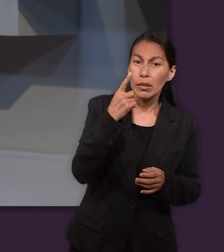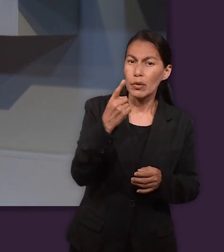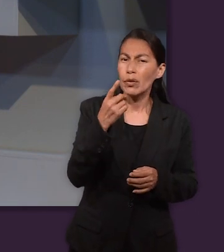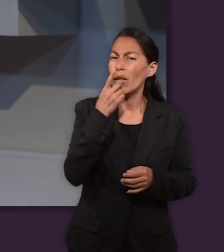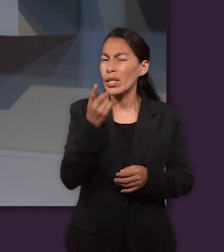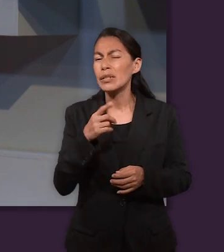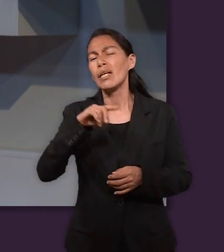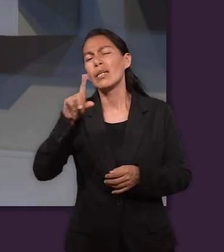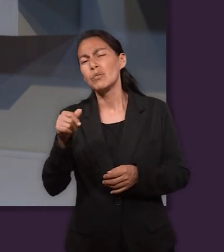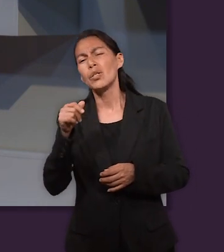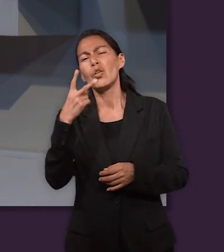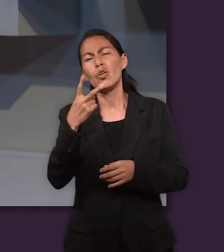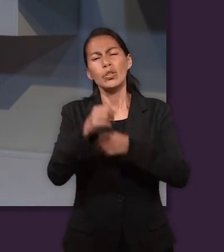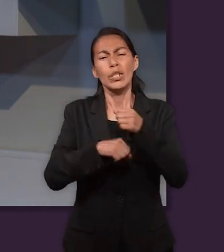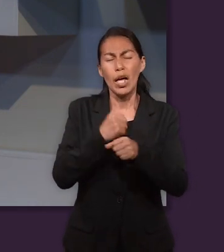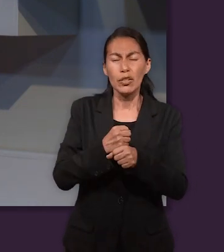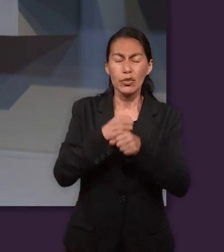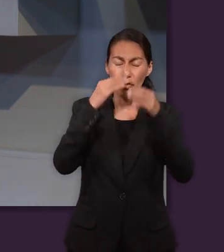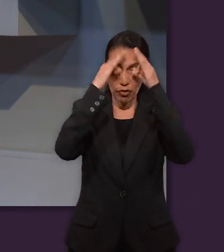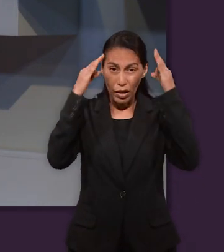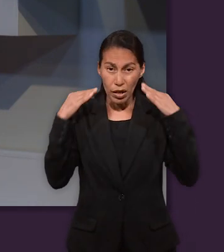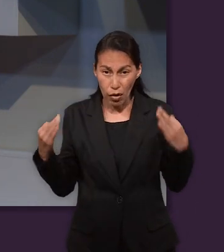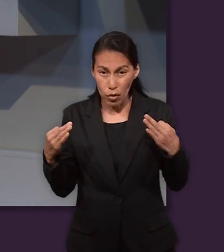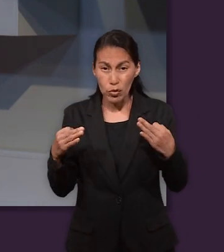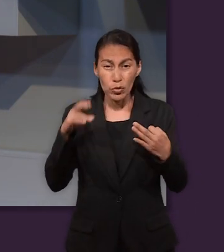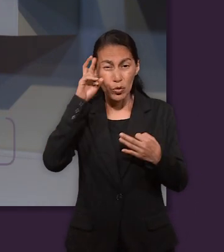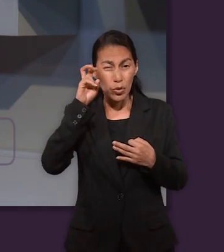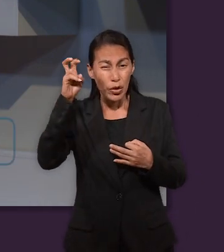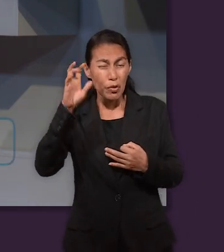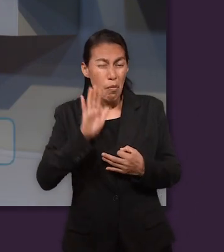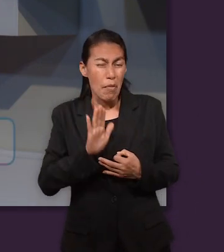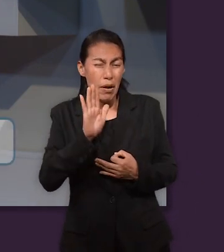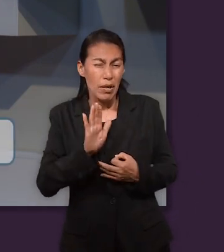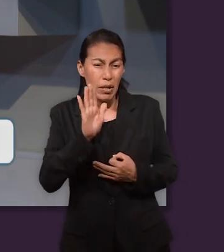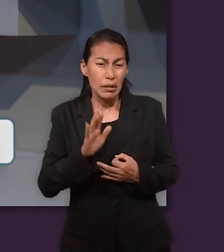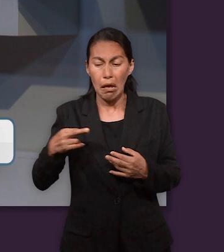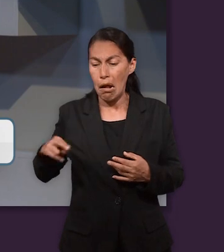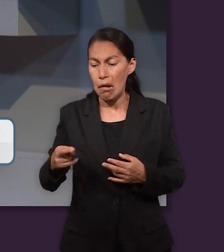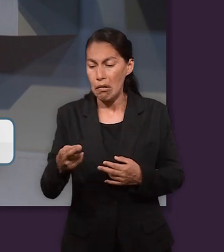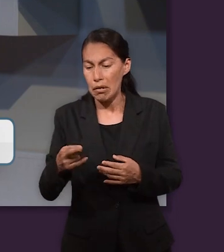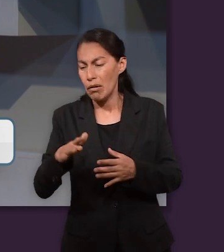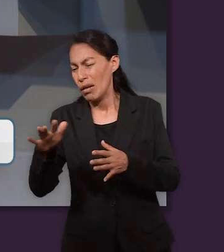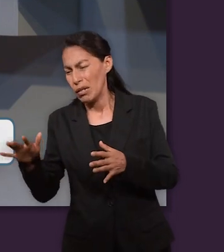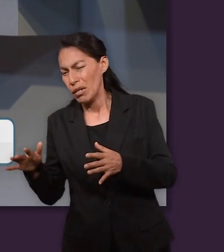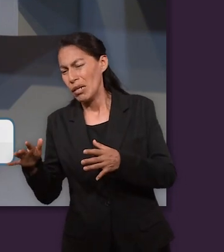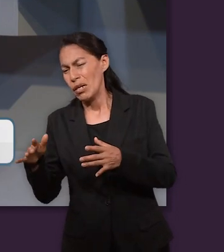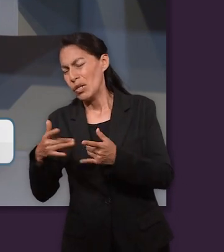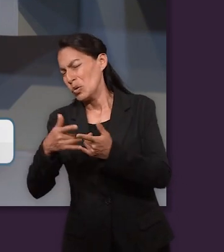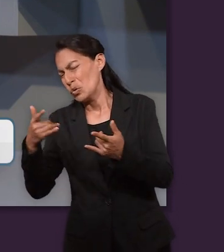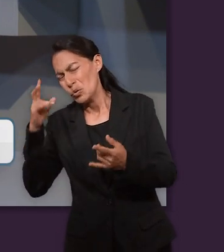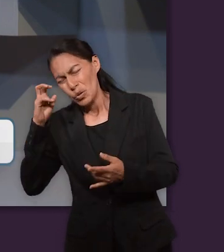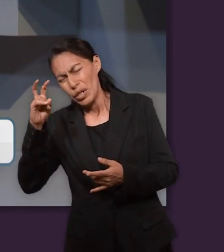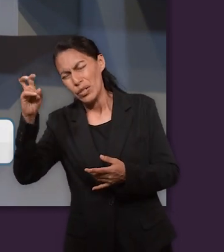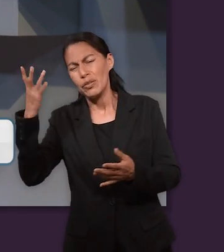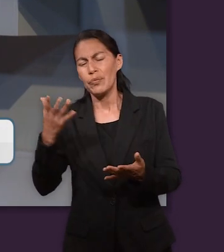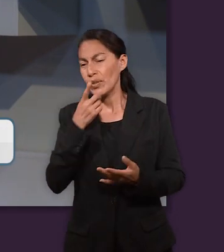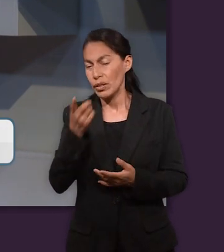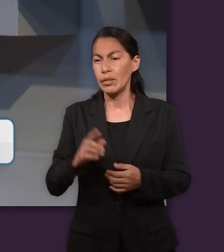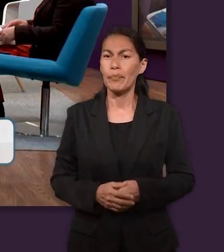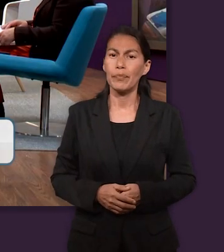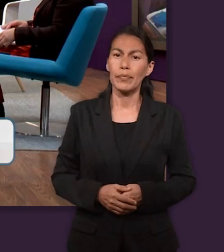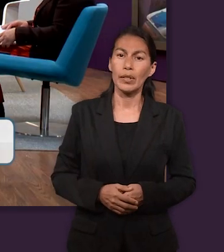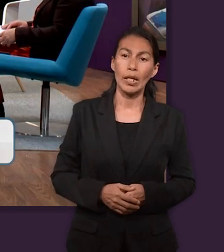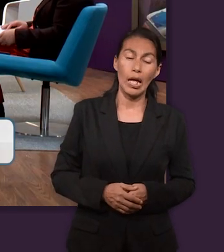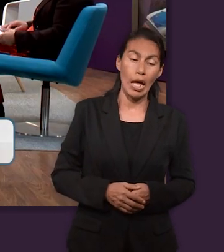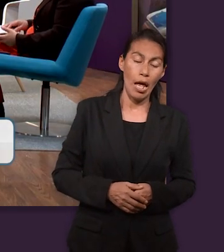41, perdón. 41, el primer versículo dice, aconteció pasados dos años que el faraón tuvo un sueño. Le parecía que estaba junto al río y procede a